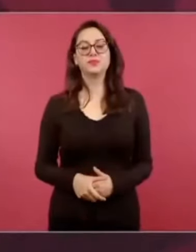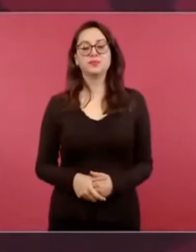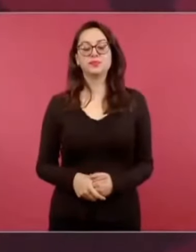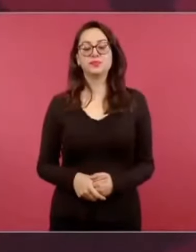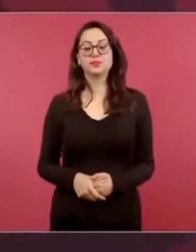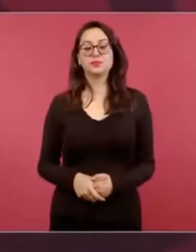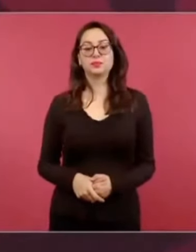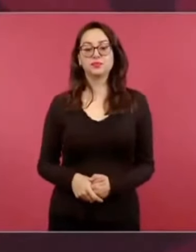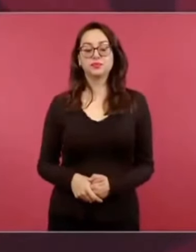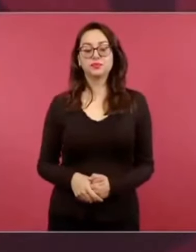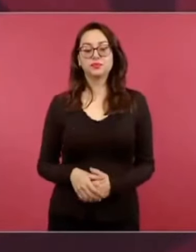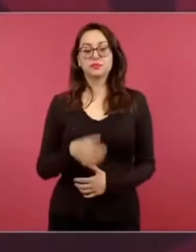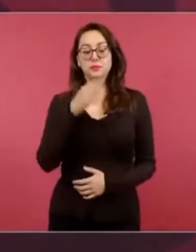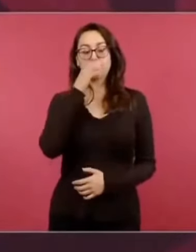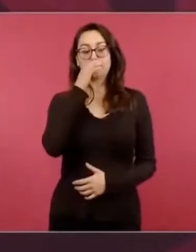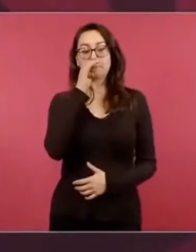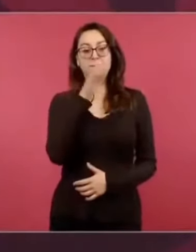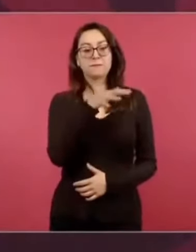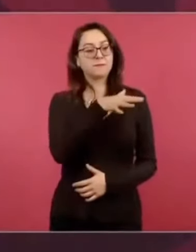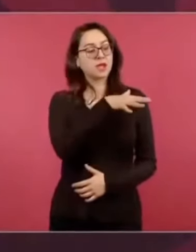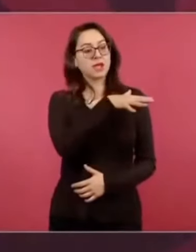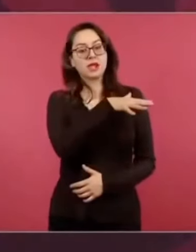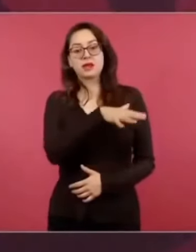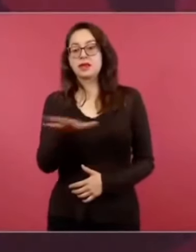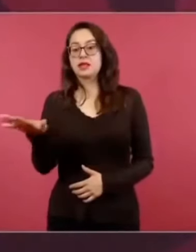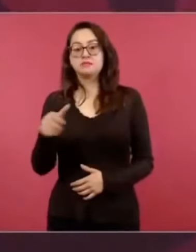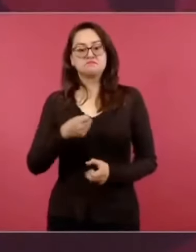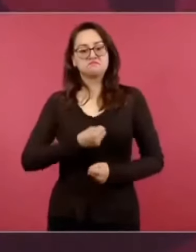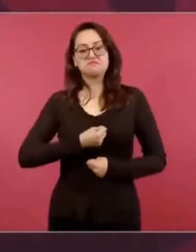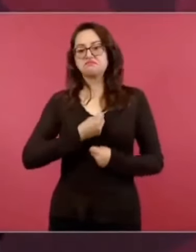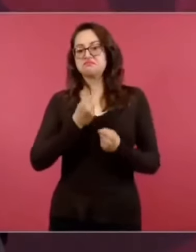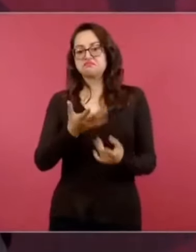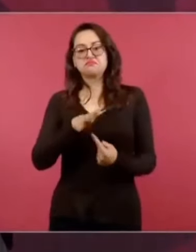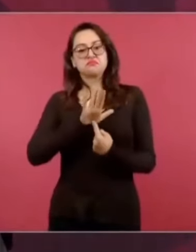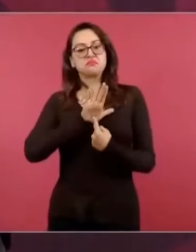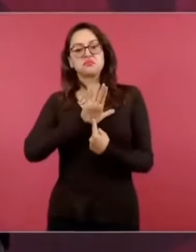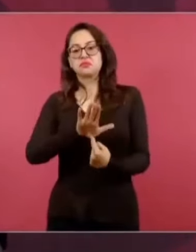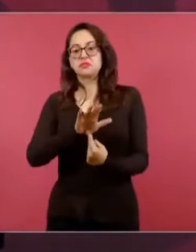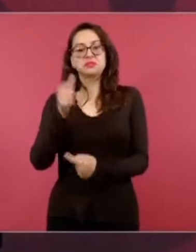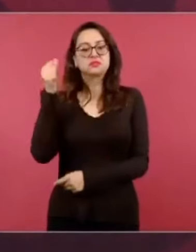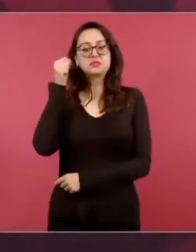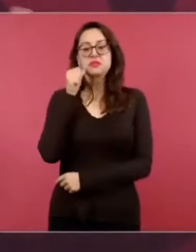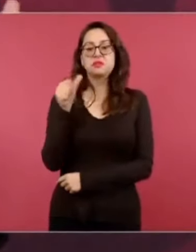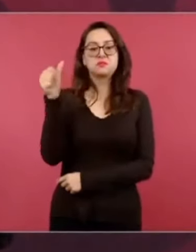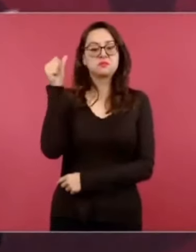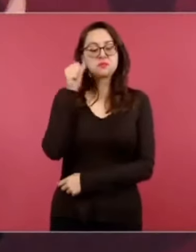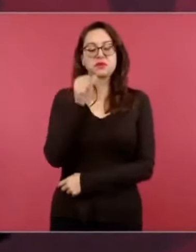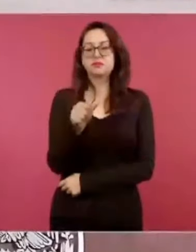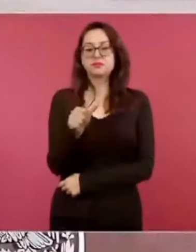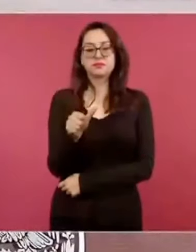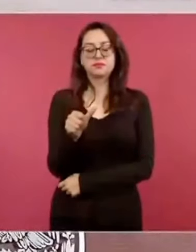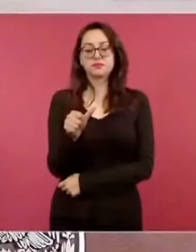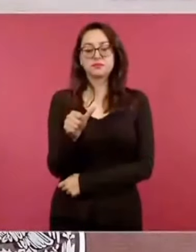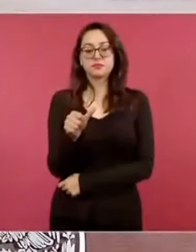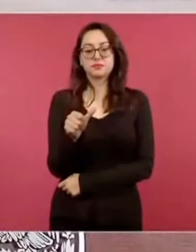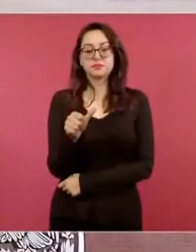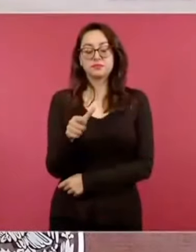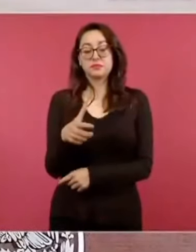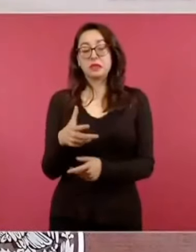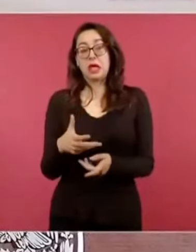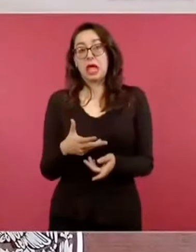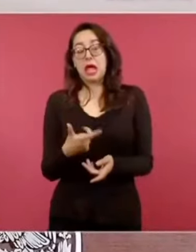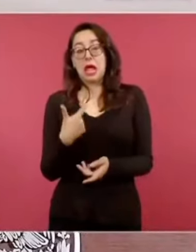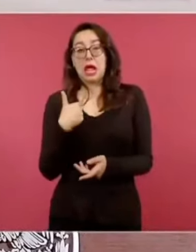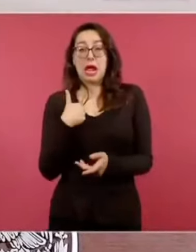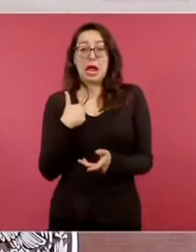En general, ya basta de medias